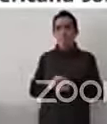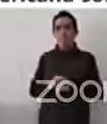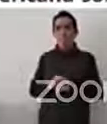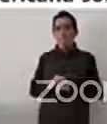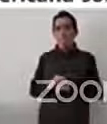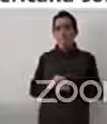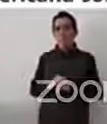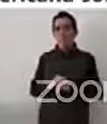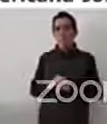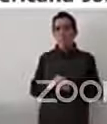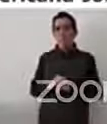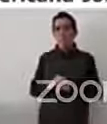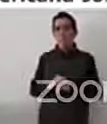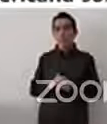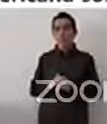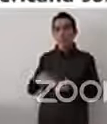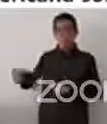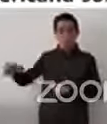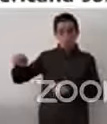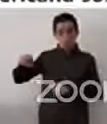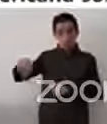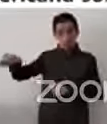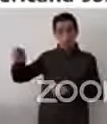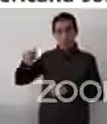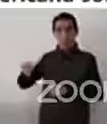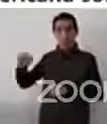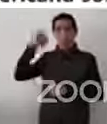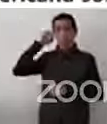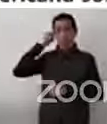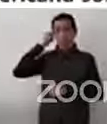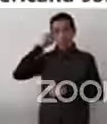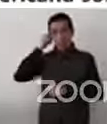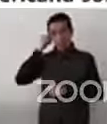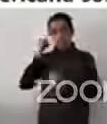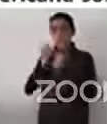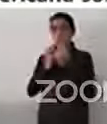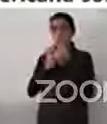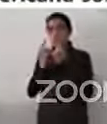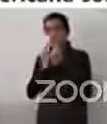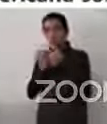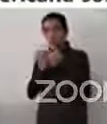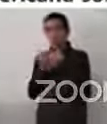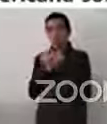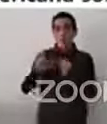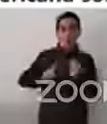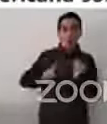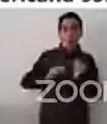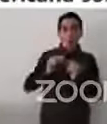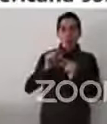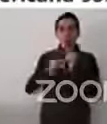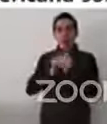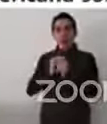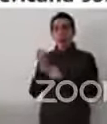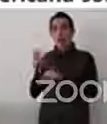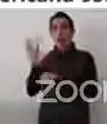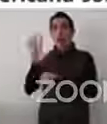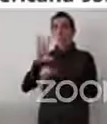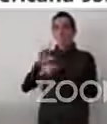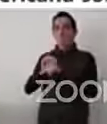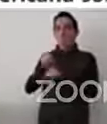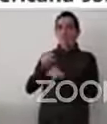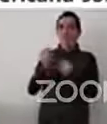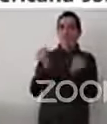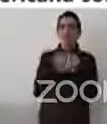también permitió que el estándar mínimo de negociación sea la Declaración de Naciones Unidas sobre los Pueblos